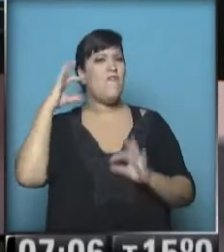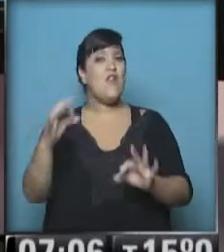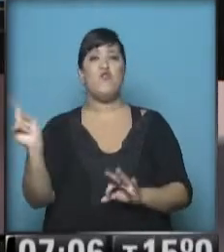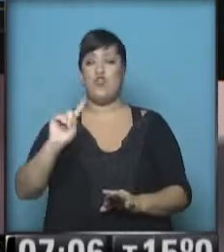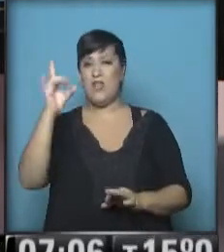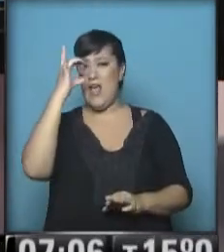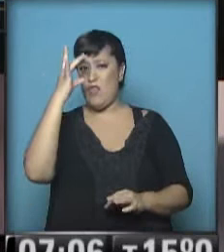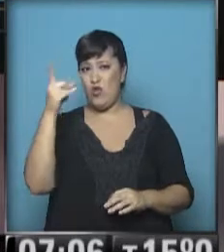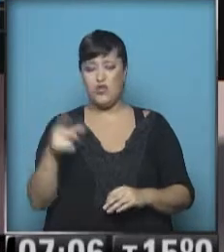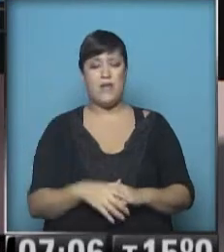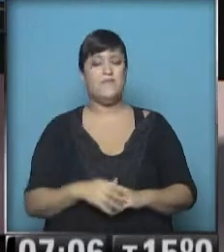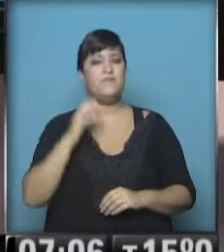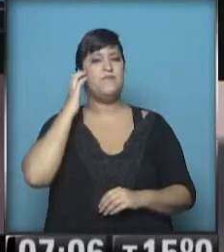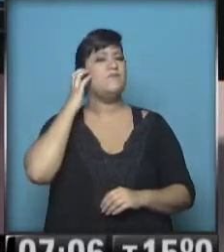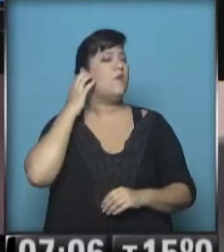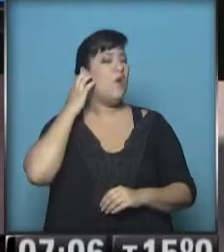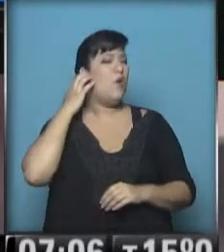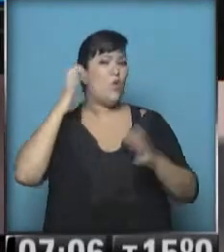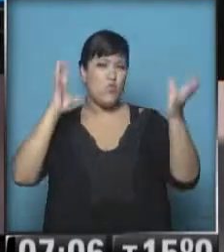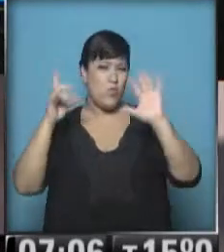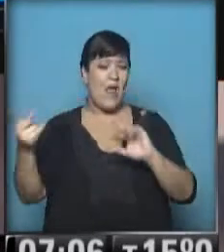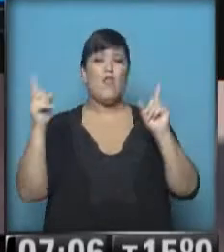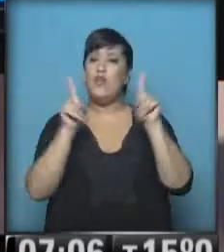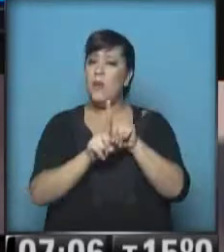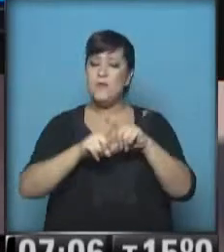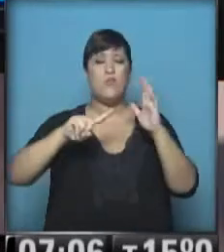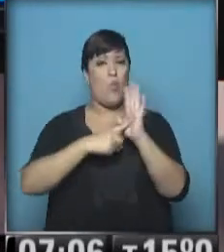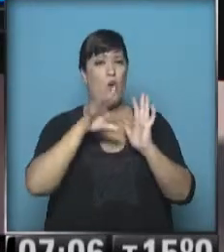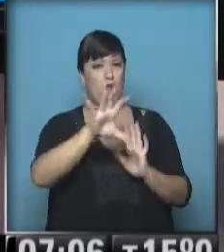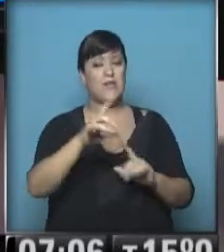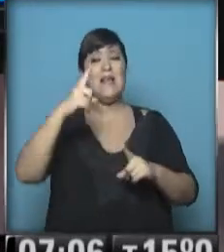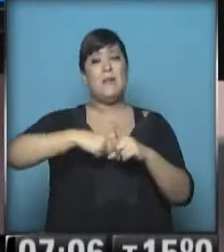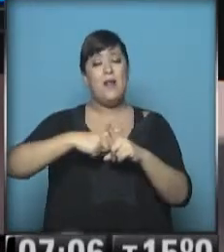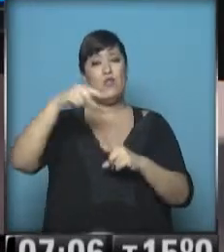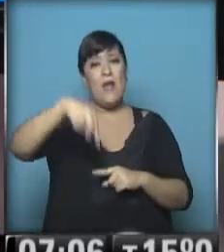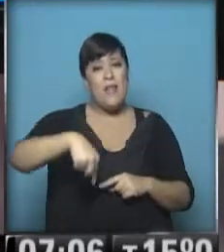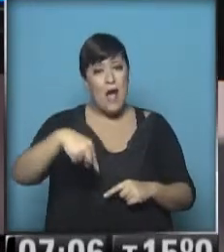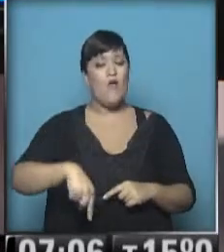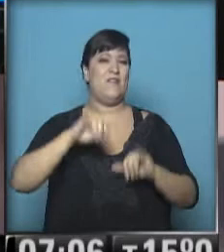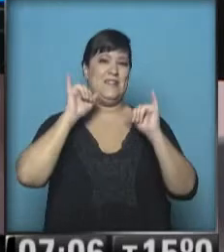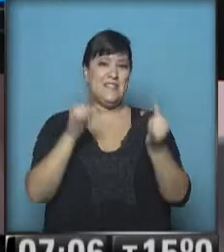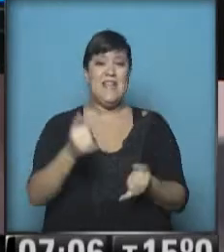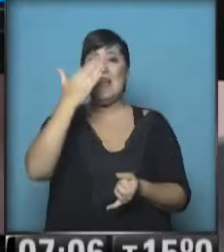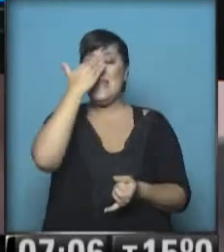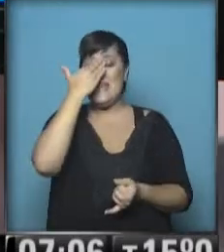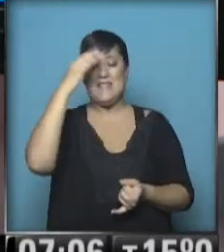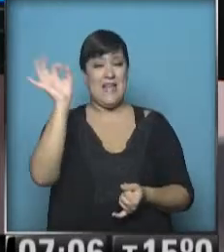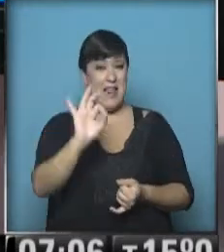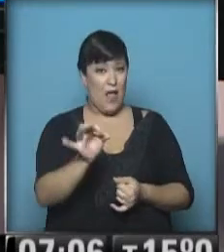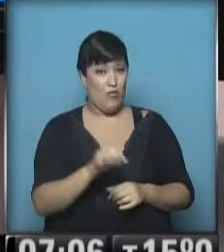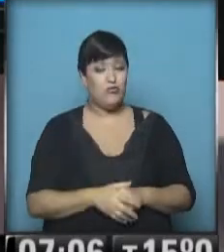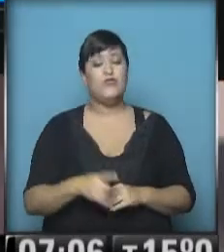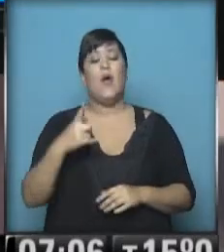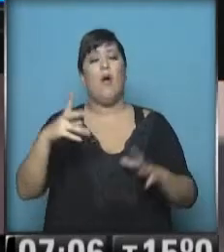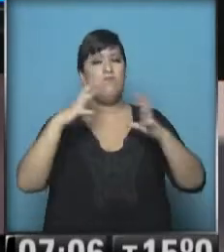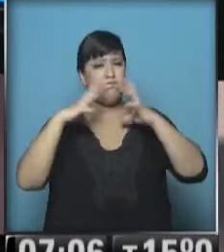Y bueno, bastante nubladón, igual que en la ciudad de Buenos Aires. La temperatura actual, sí, 15 graditos. La